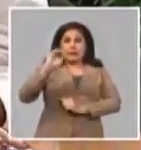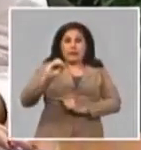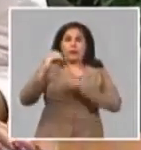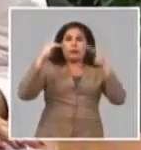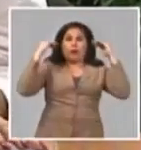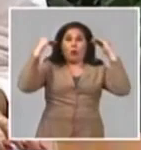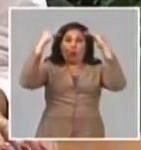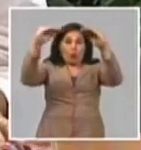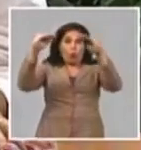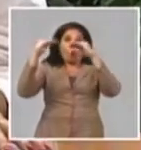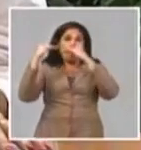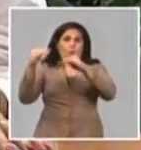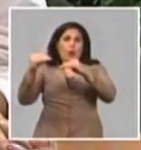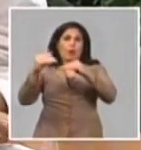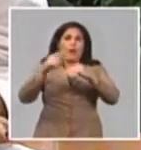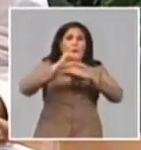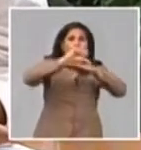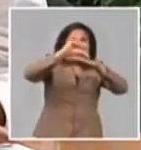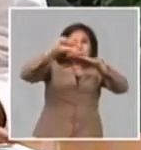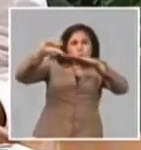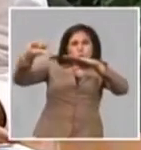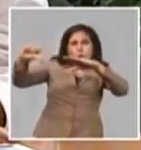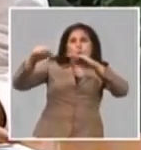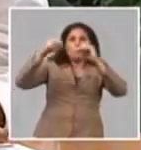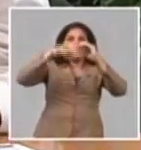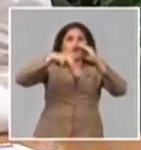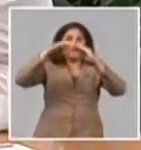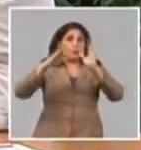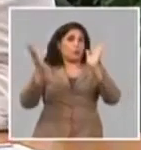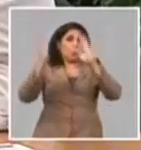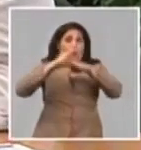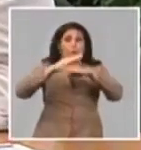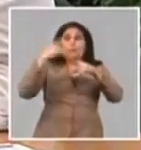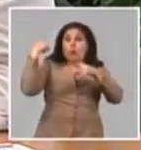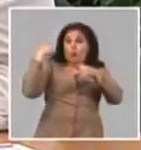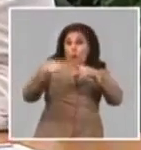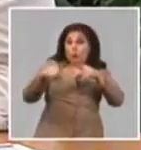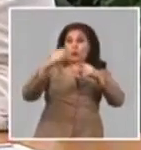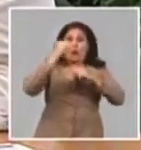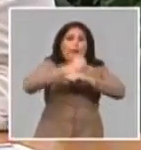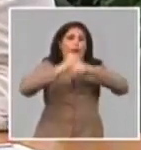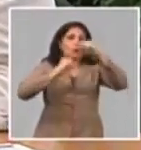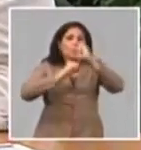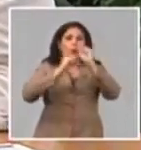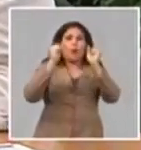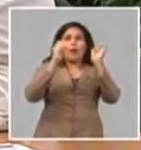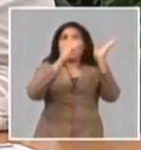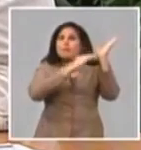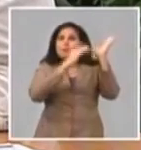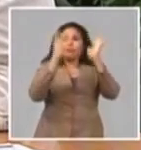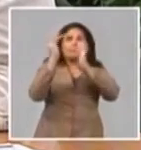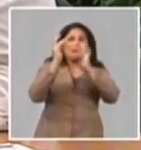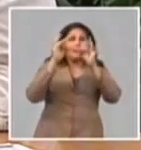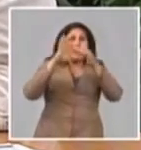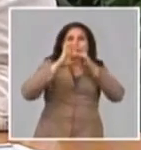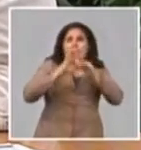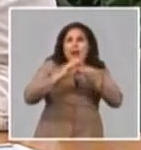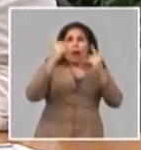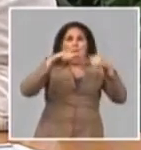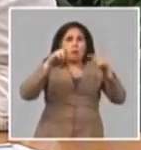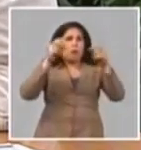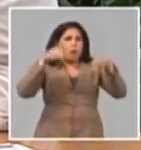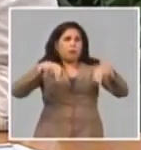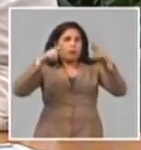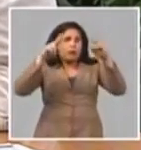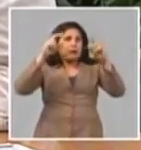cubiertas, como dije, impermeabilización, 14 fueron reforzamientos estructurales de edificios que están en estado crítico. De esos